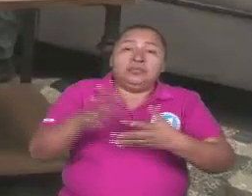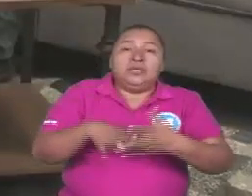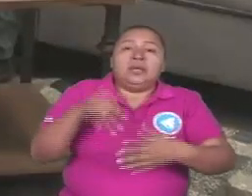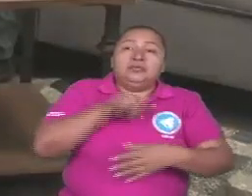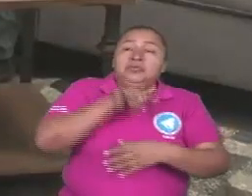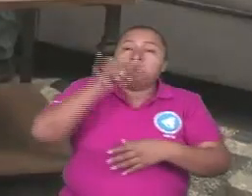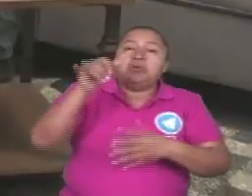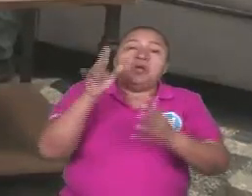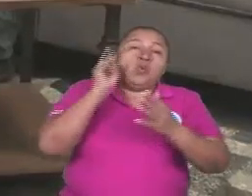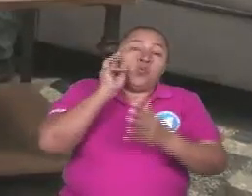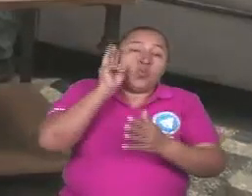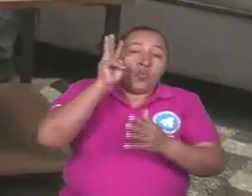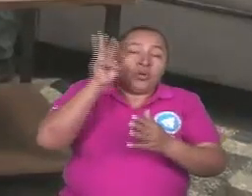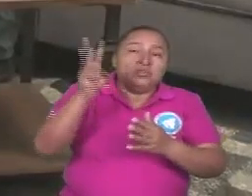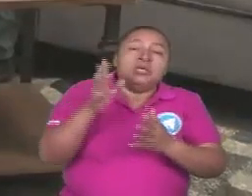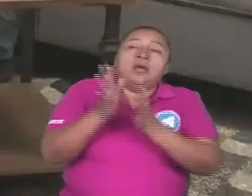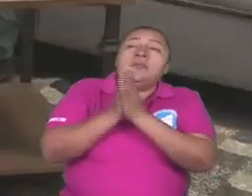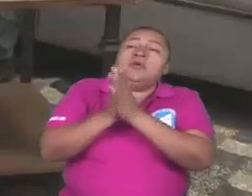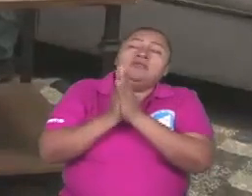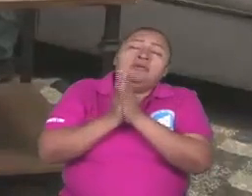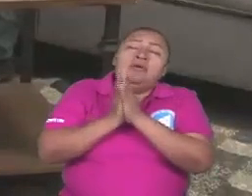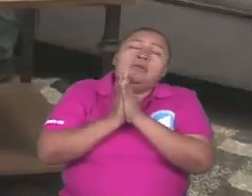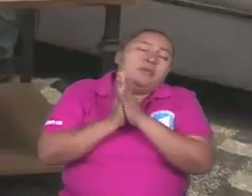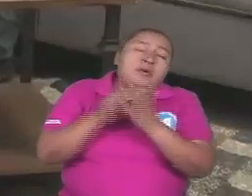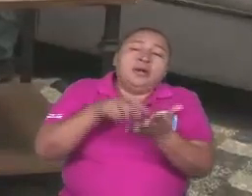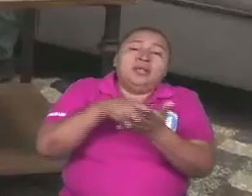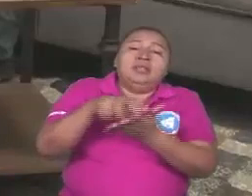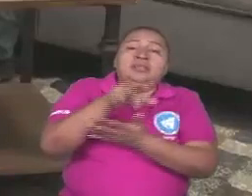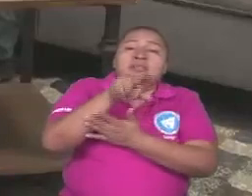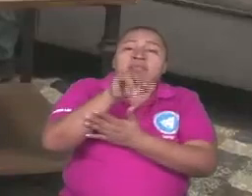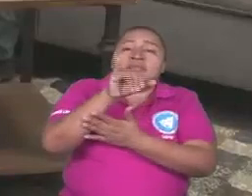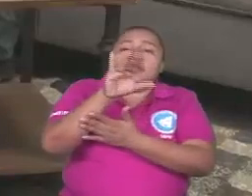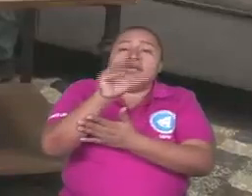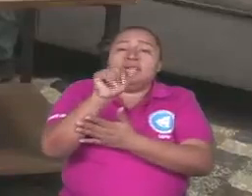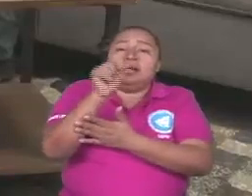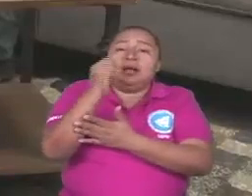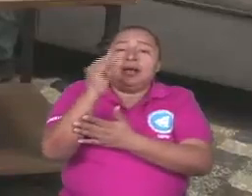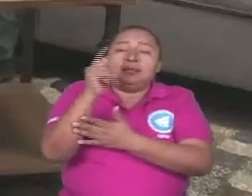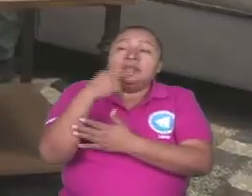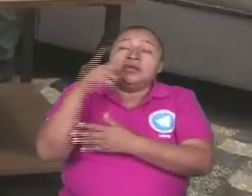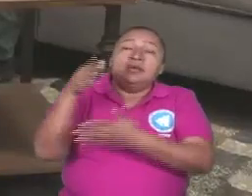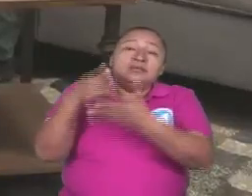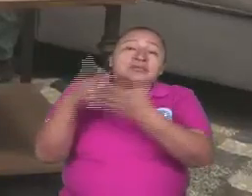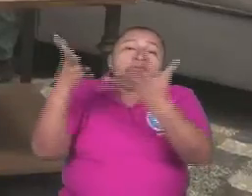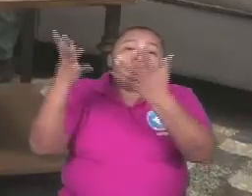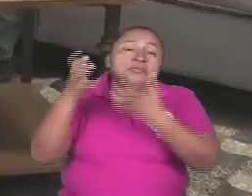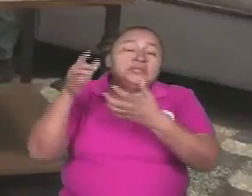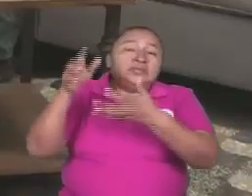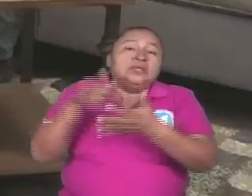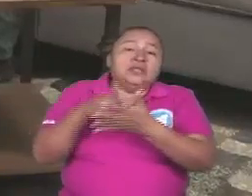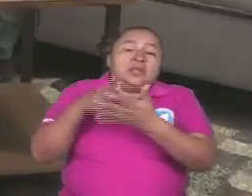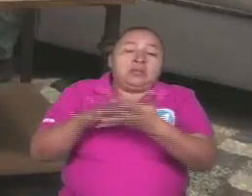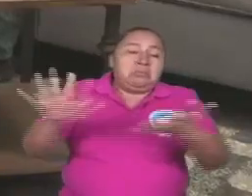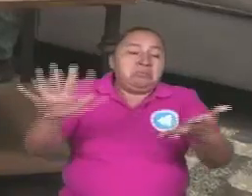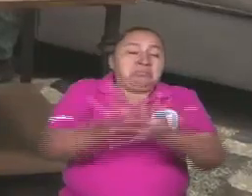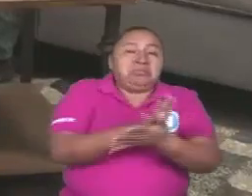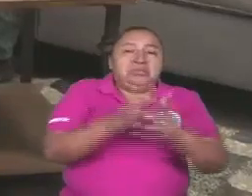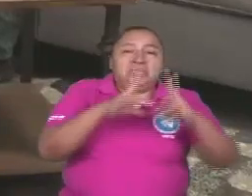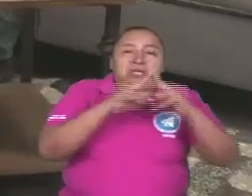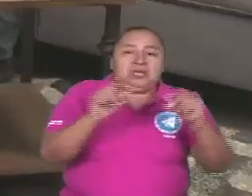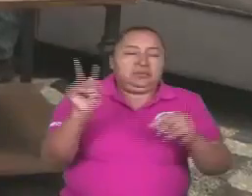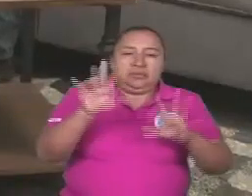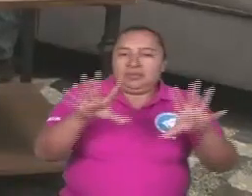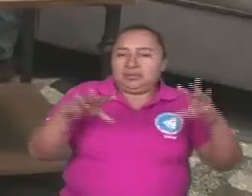Washington ahí a pedirle el invento del NICAAT y el bloqueo. Andaban buscando cómo destruir este país y no